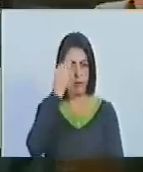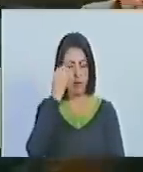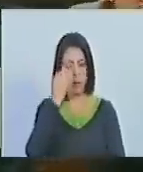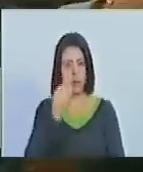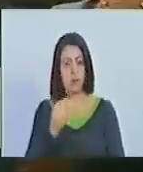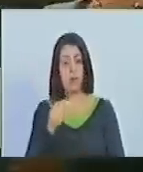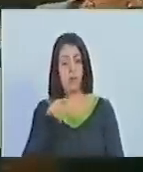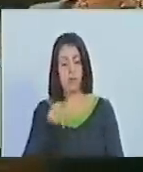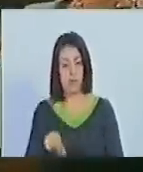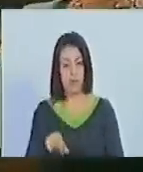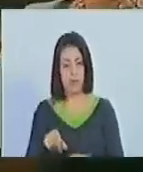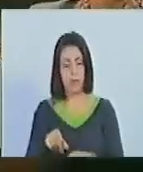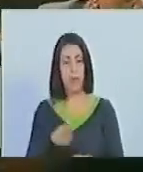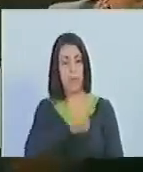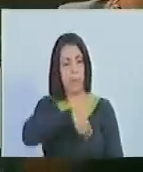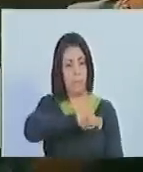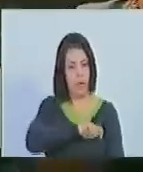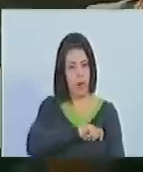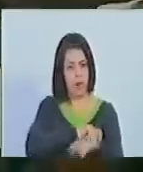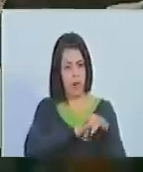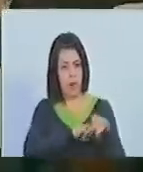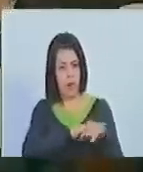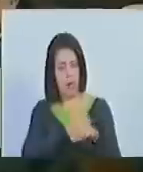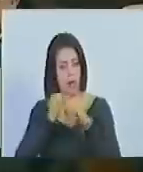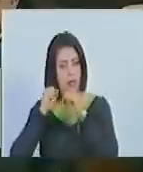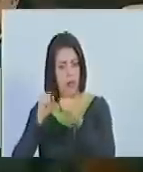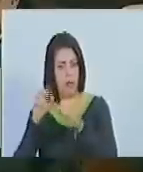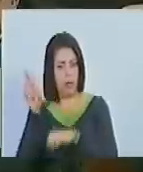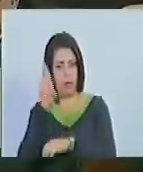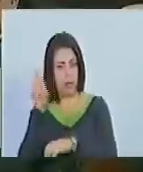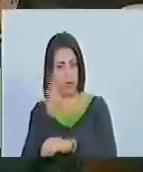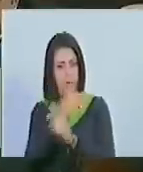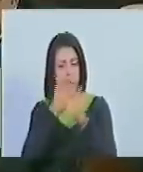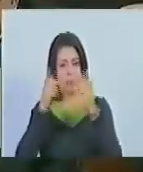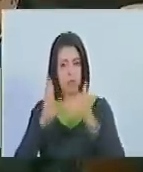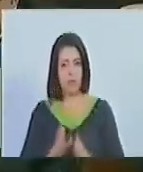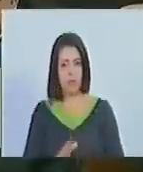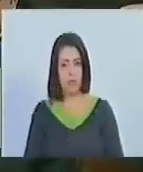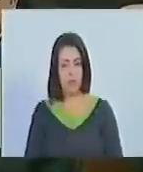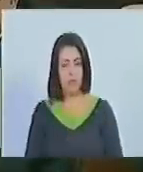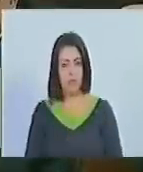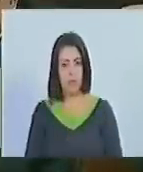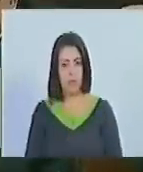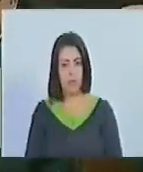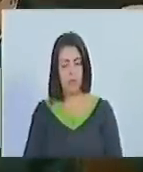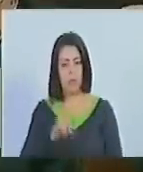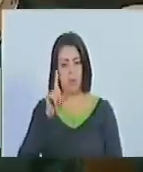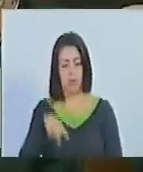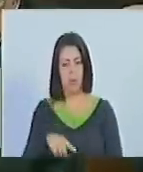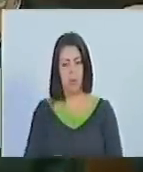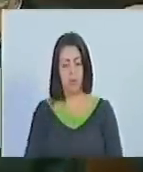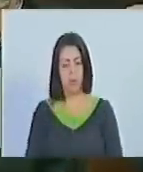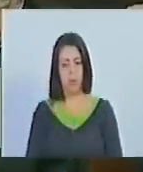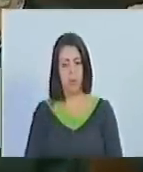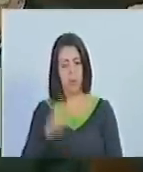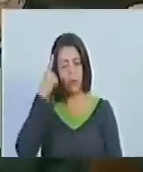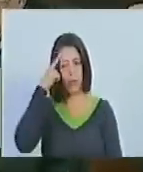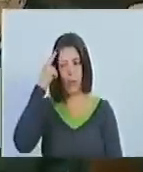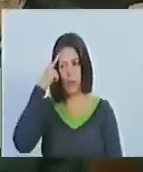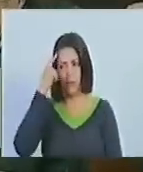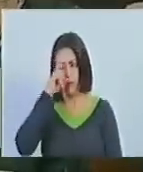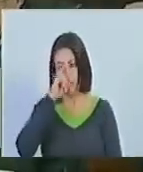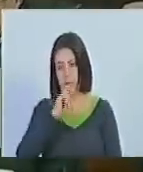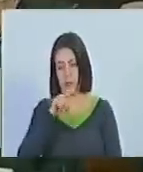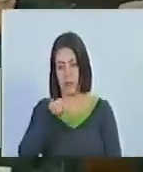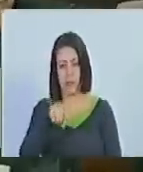monárquicos y el pensamiento firme republicano del libertador incluso sabemos que por el